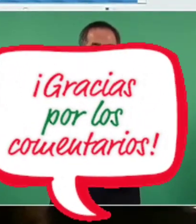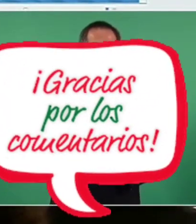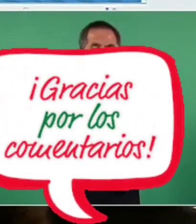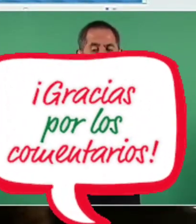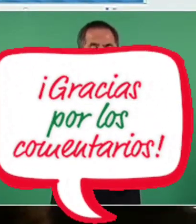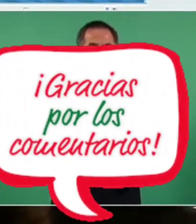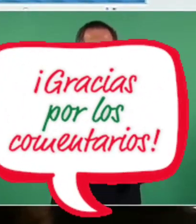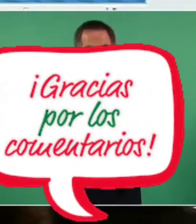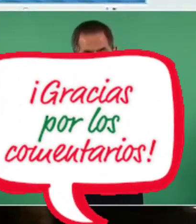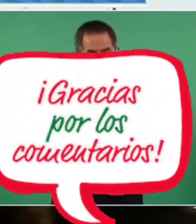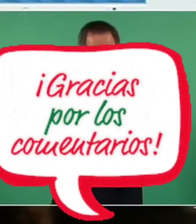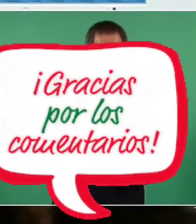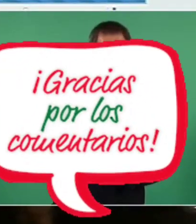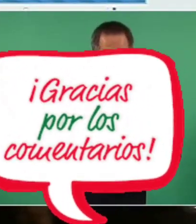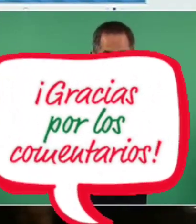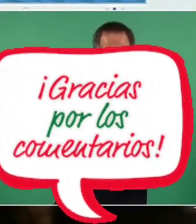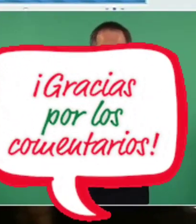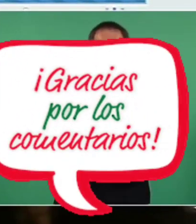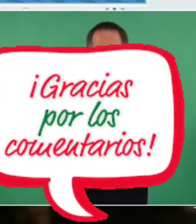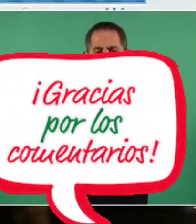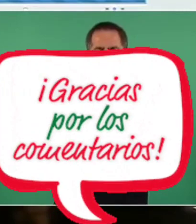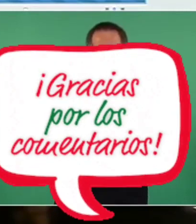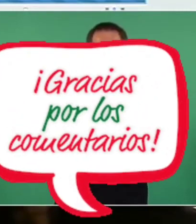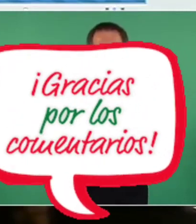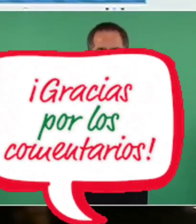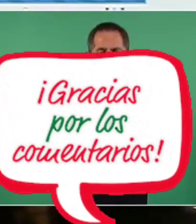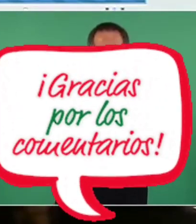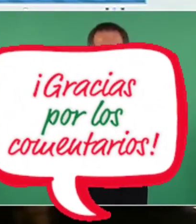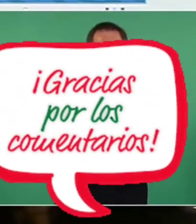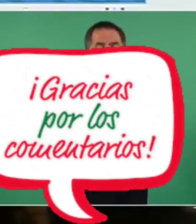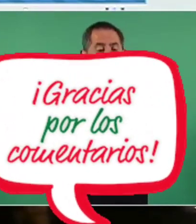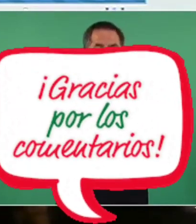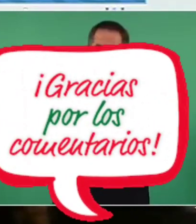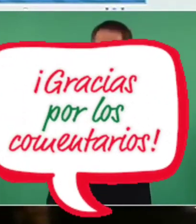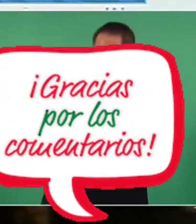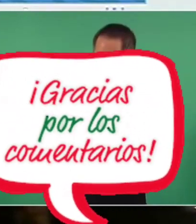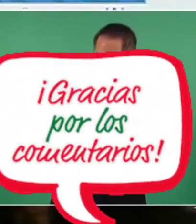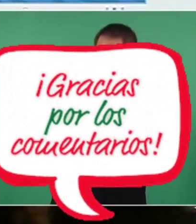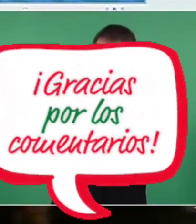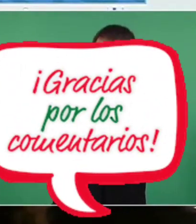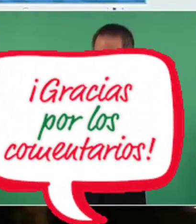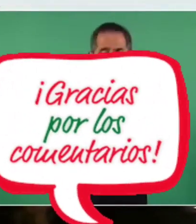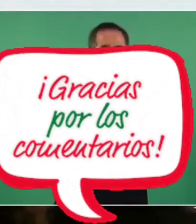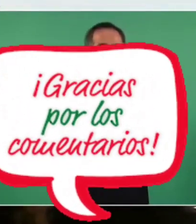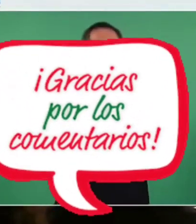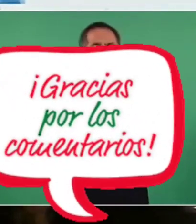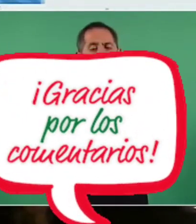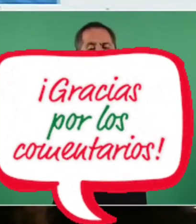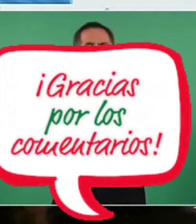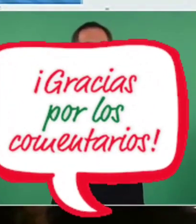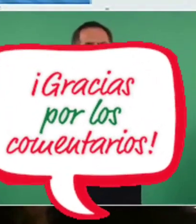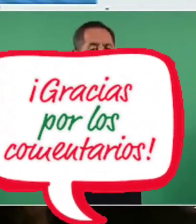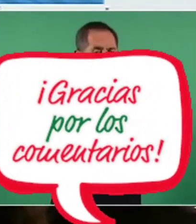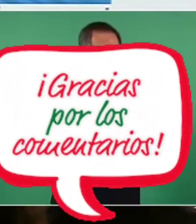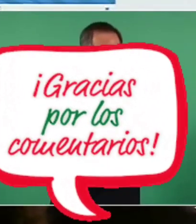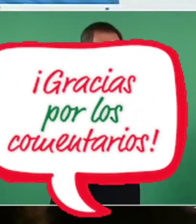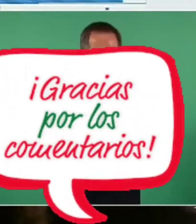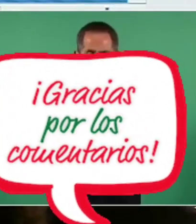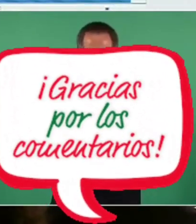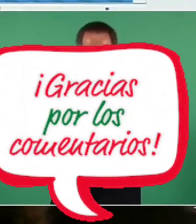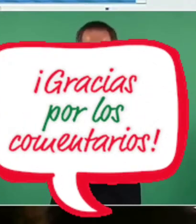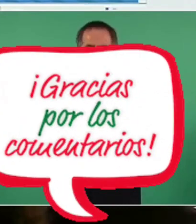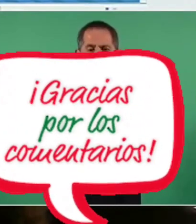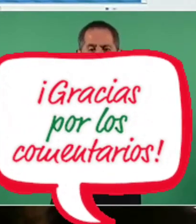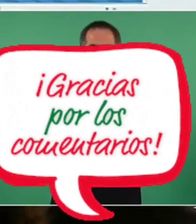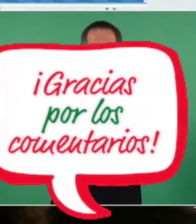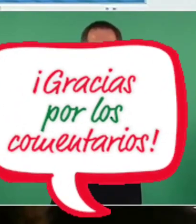esta válvula no sirve porque estando cerrada con esta presión tiene filtraciones. En este segundo